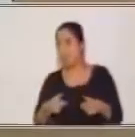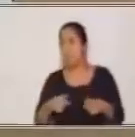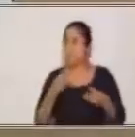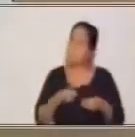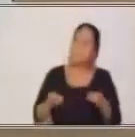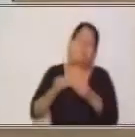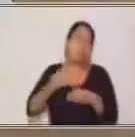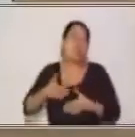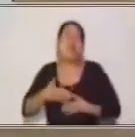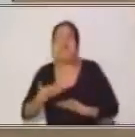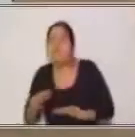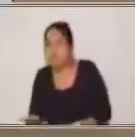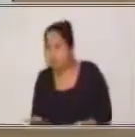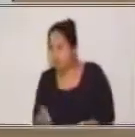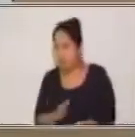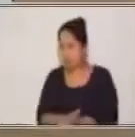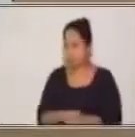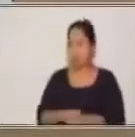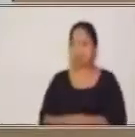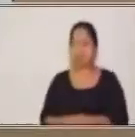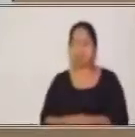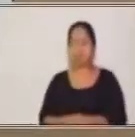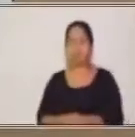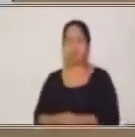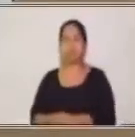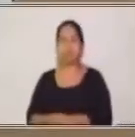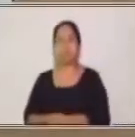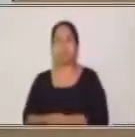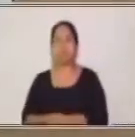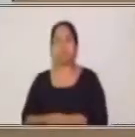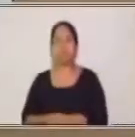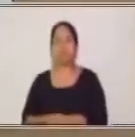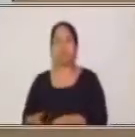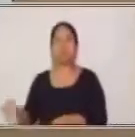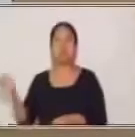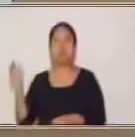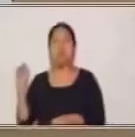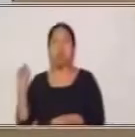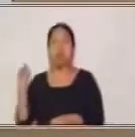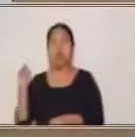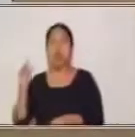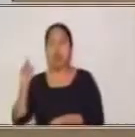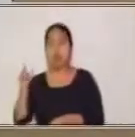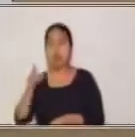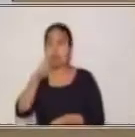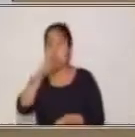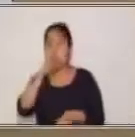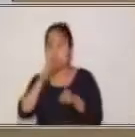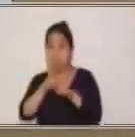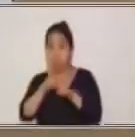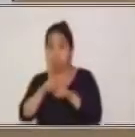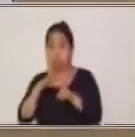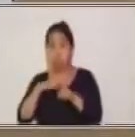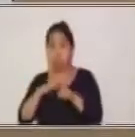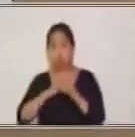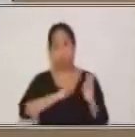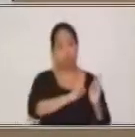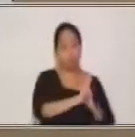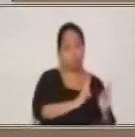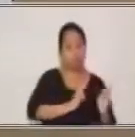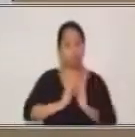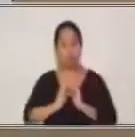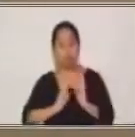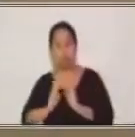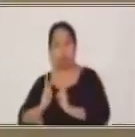más confianza, etc. Ahora bien, dentro de estos también hay tipos de relaciones. Y en el caso del